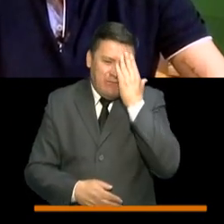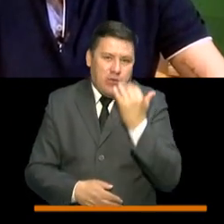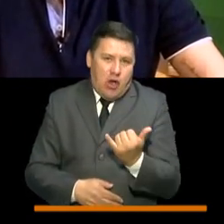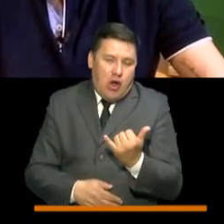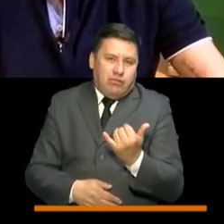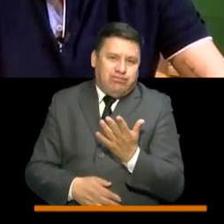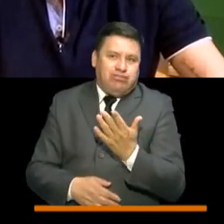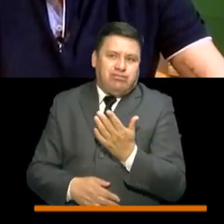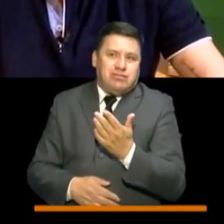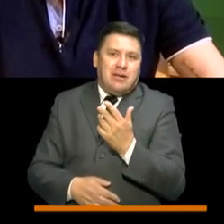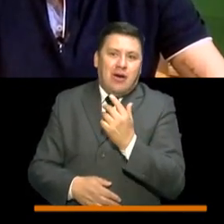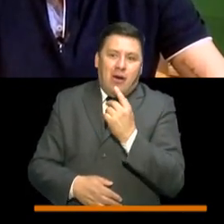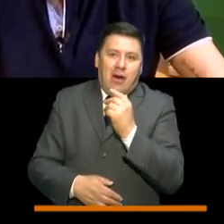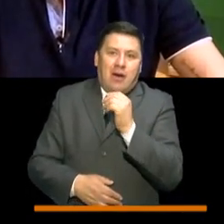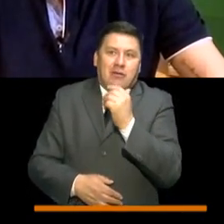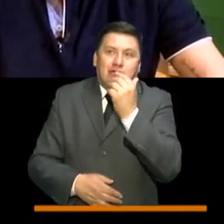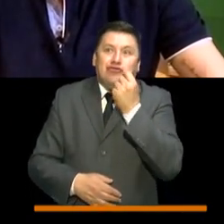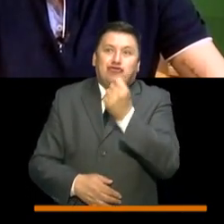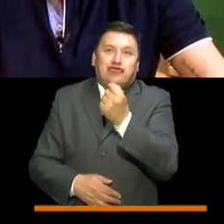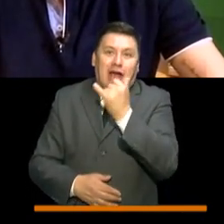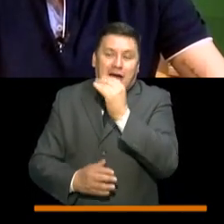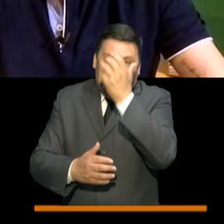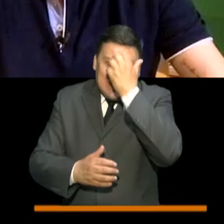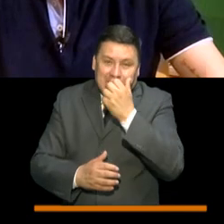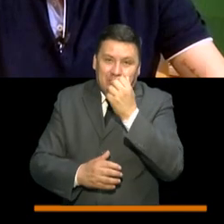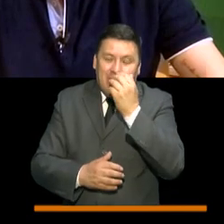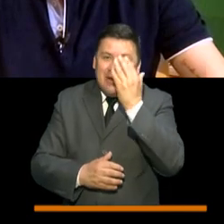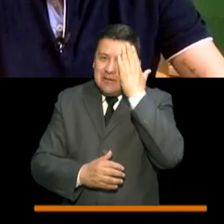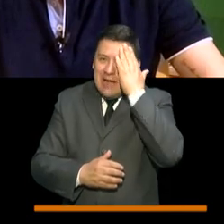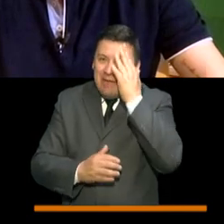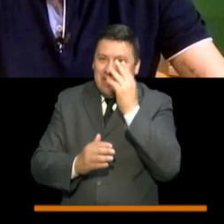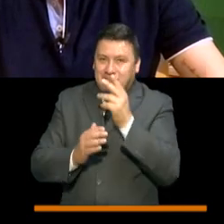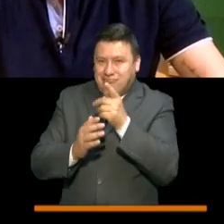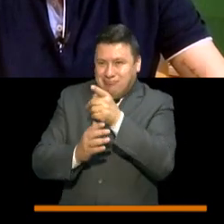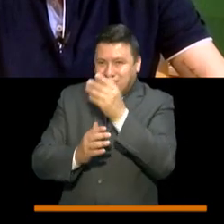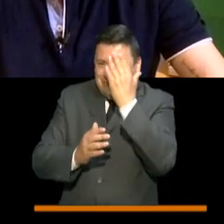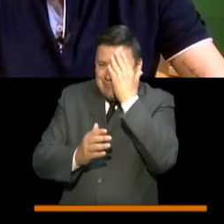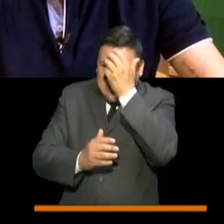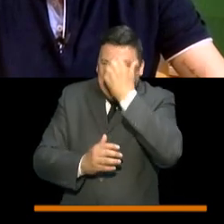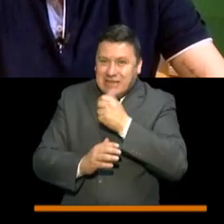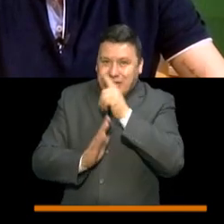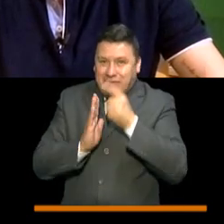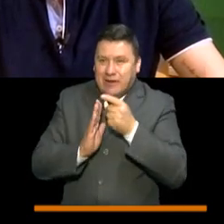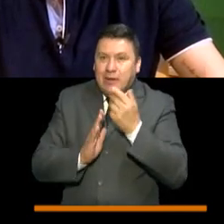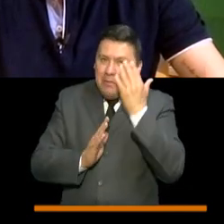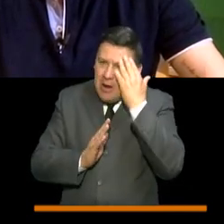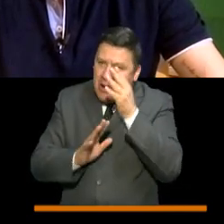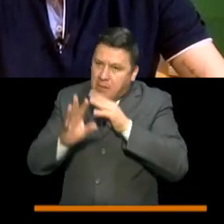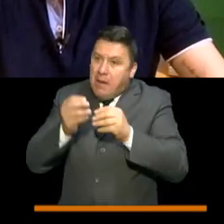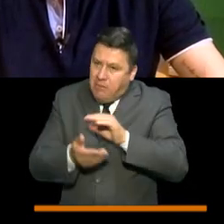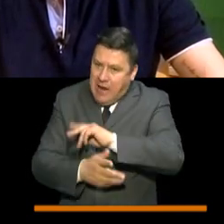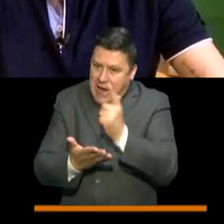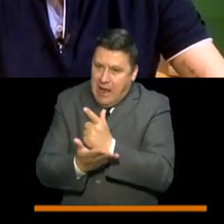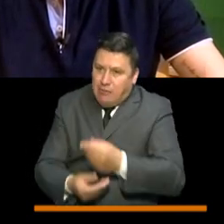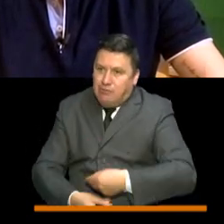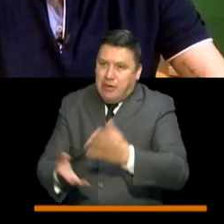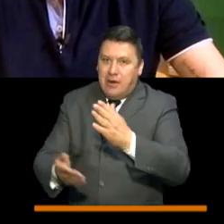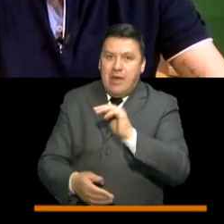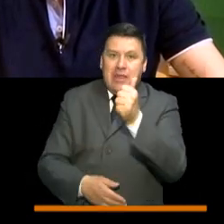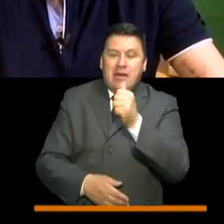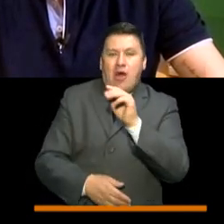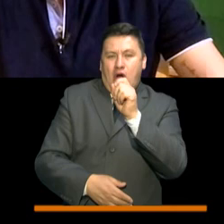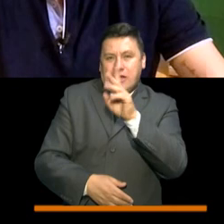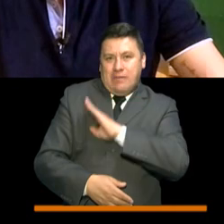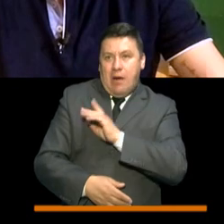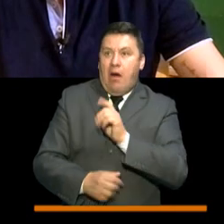año no vamos a tener pruebas a saber, o bueno, todo pareciera, pero igual queremos fortalecer sus competencias para que cada día estén más